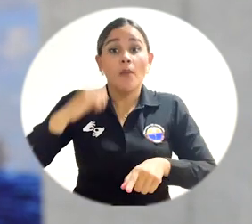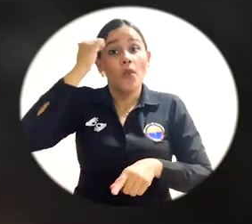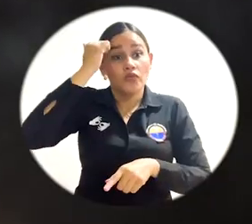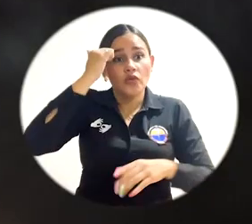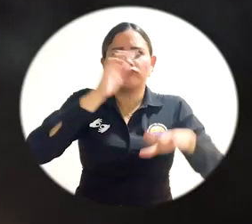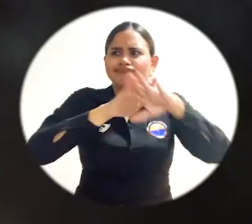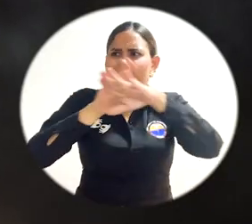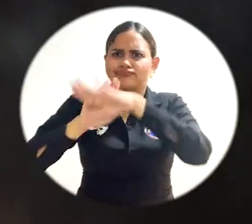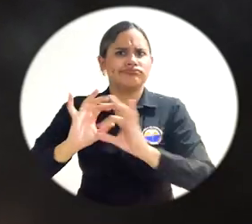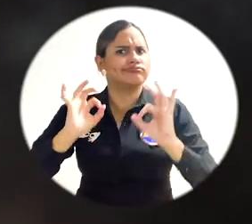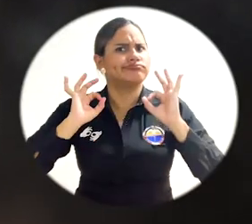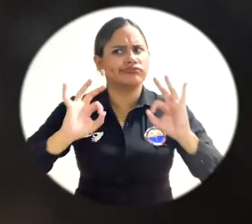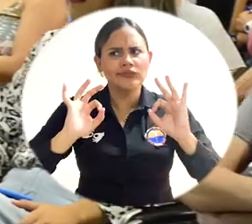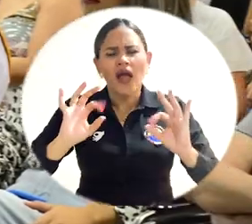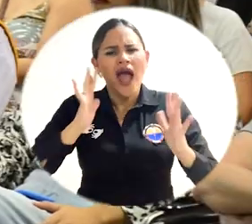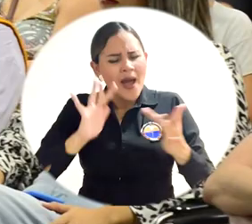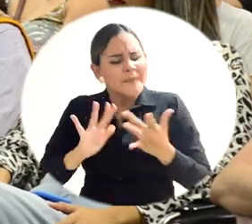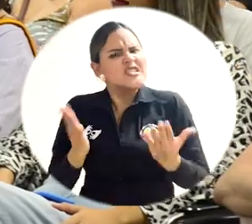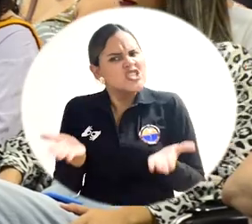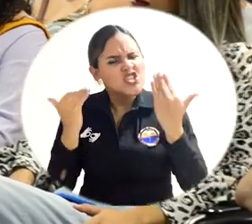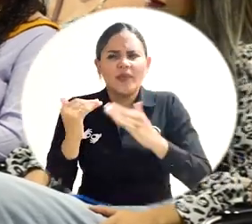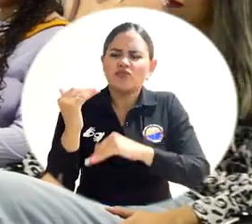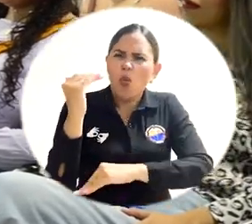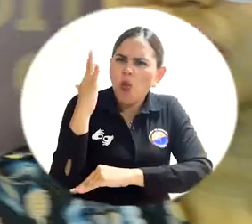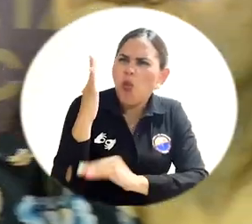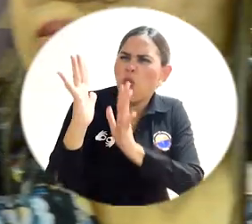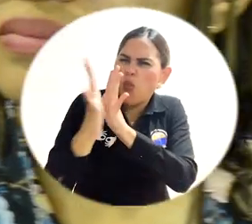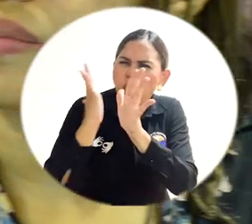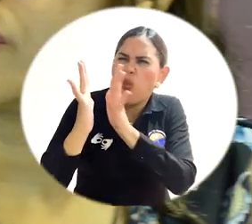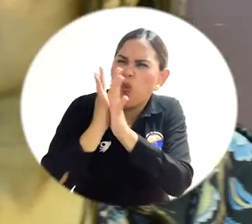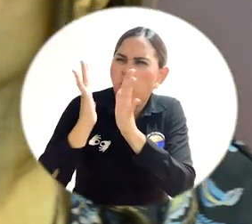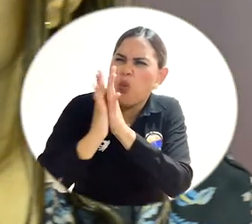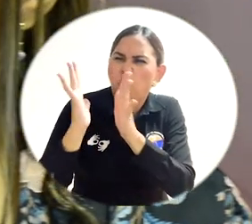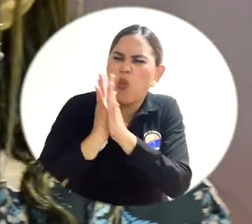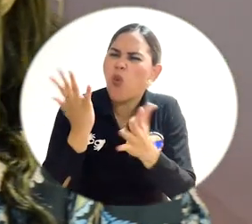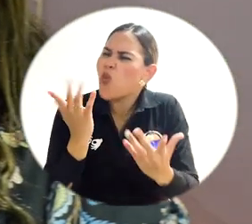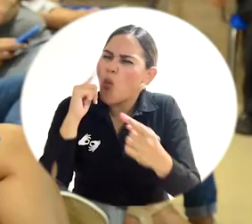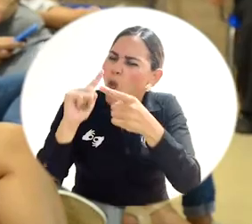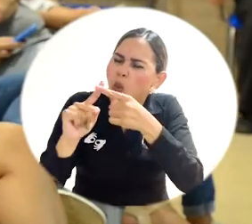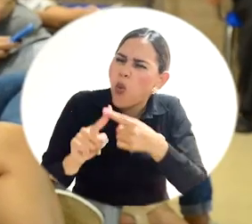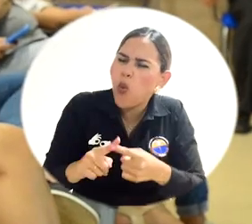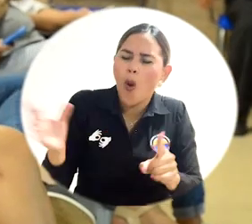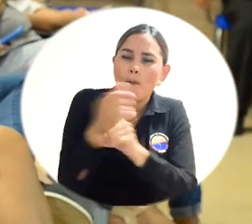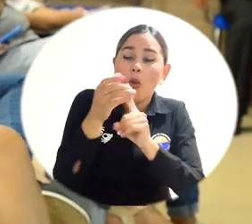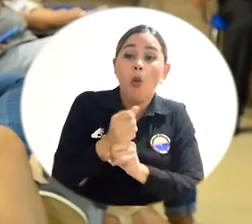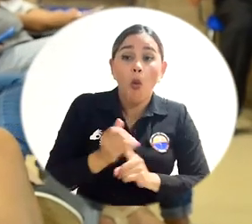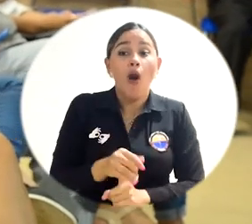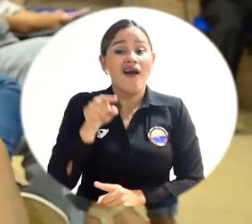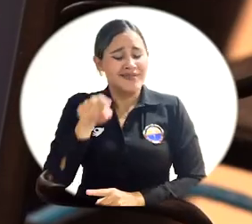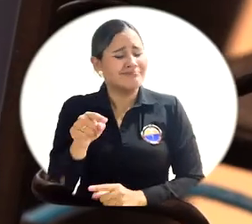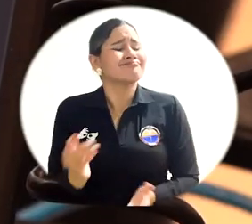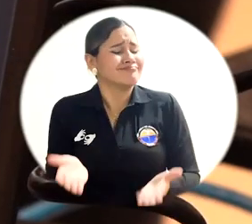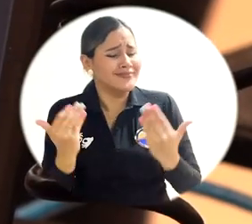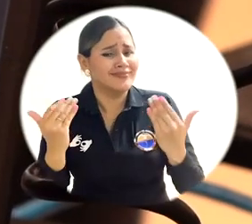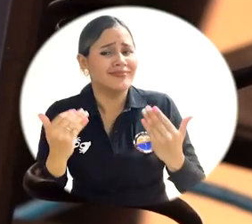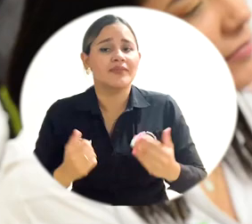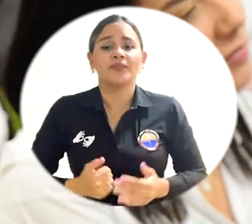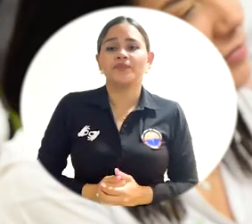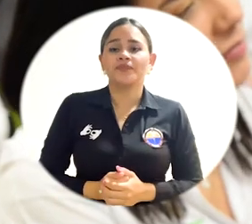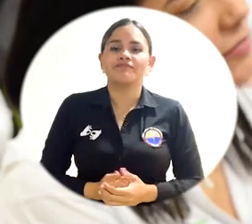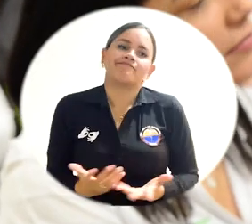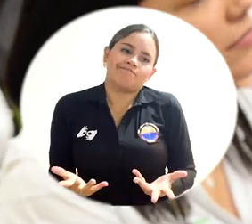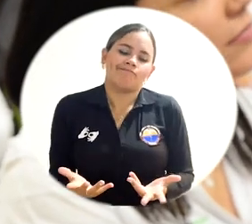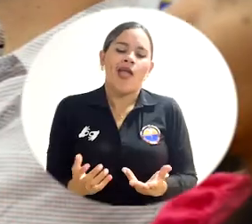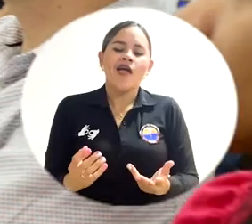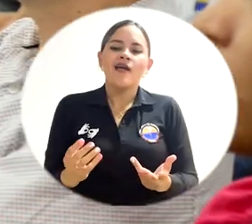madres. Los docentes también destacaron la importancia que tiene este tipo de espacios, donde el rector Pablo Vera Salazar mostró los avances que ha